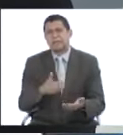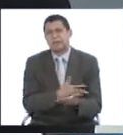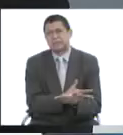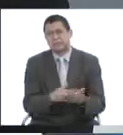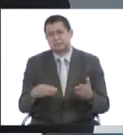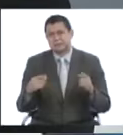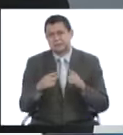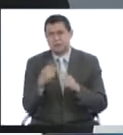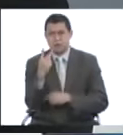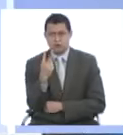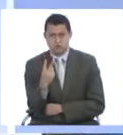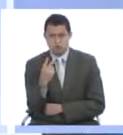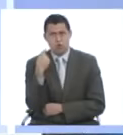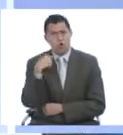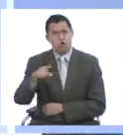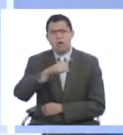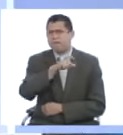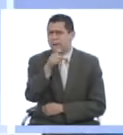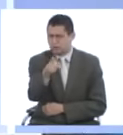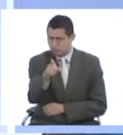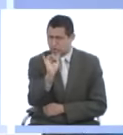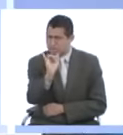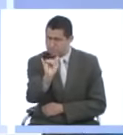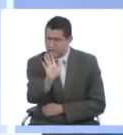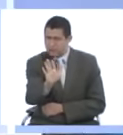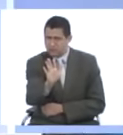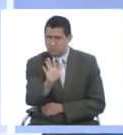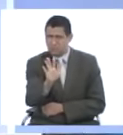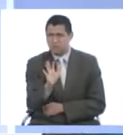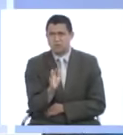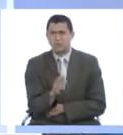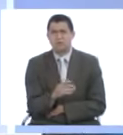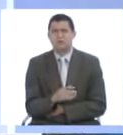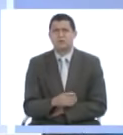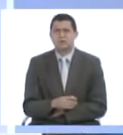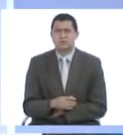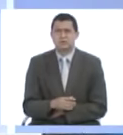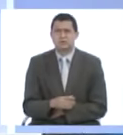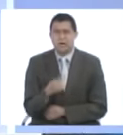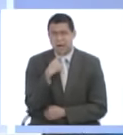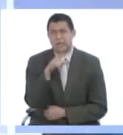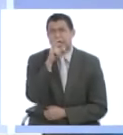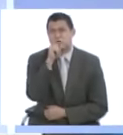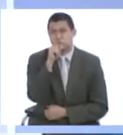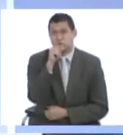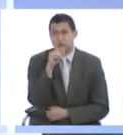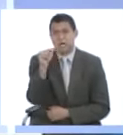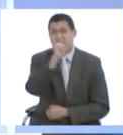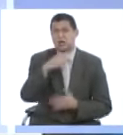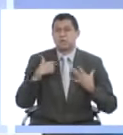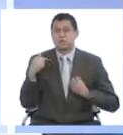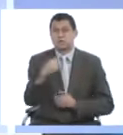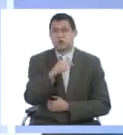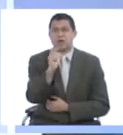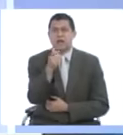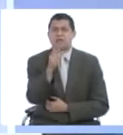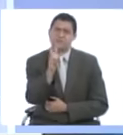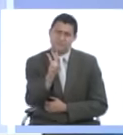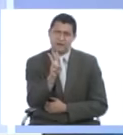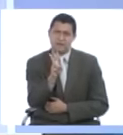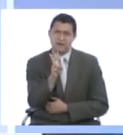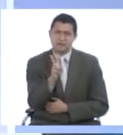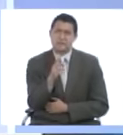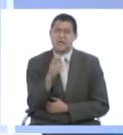tipo 2. Esta pregunta también se la quiero hacer a usted, doctora Marixa, y Giovanni sigue haciendo preguntas aquí en nuestra cuenta de Twitter, arroba salud y en baja de vela, agradecemos